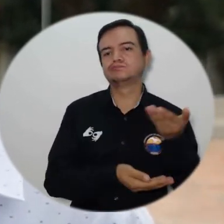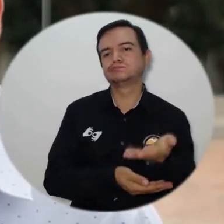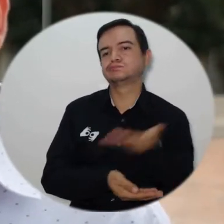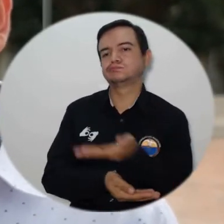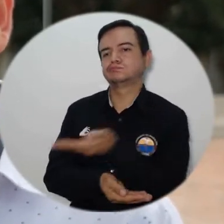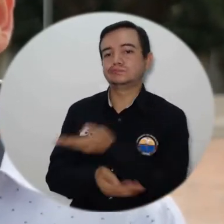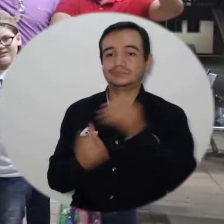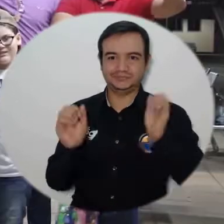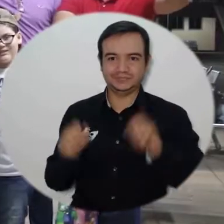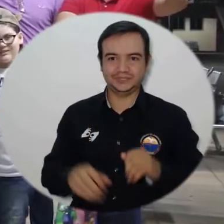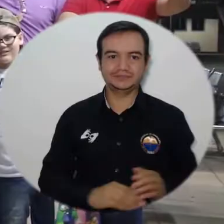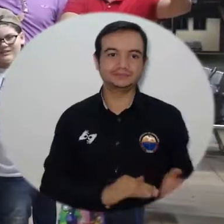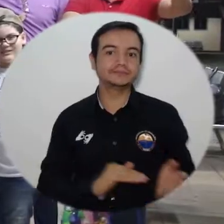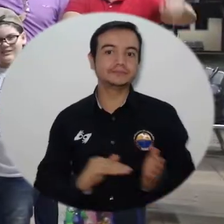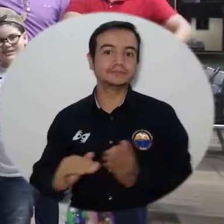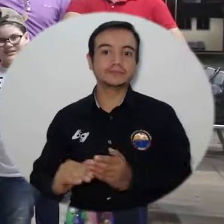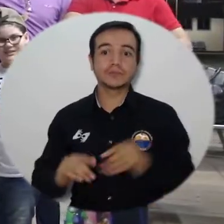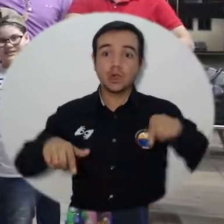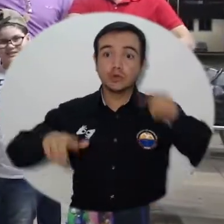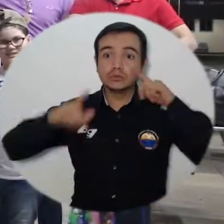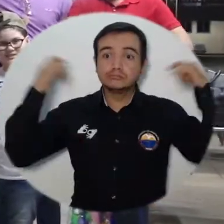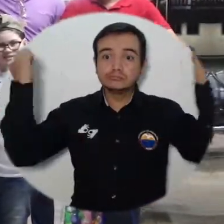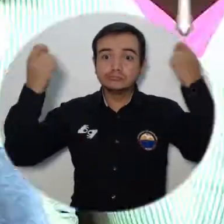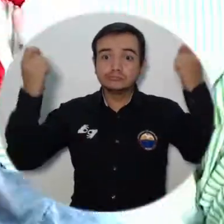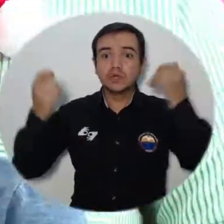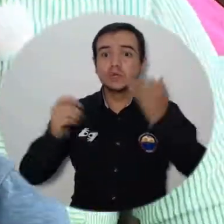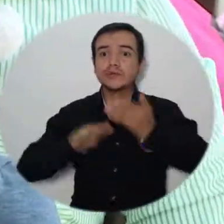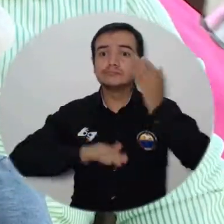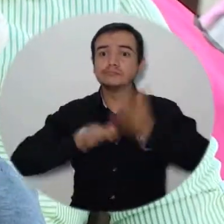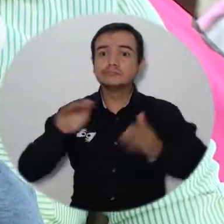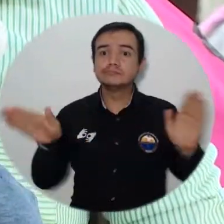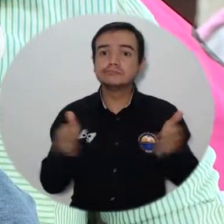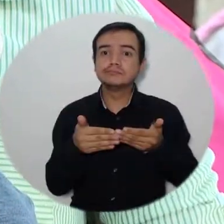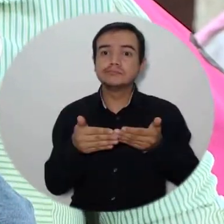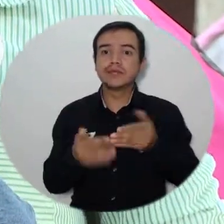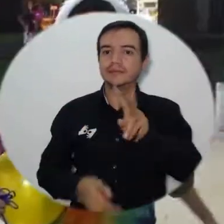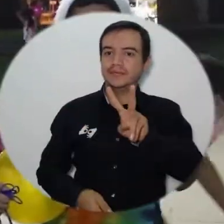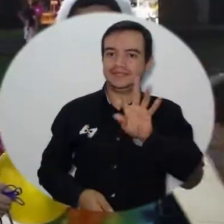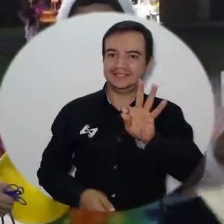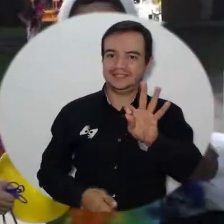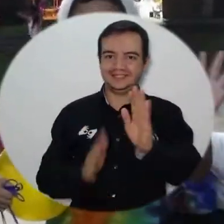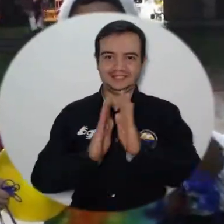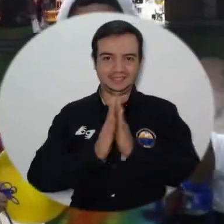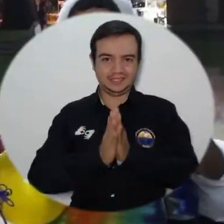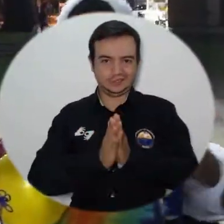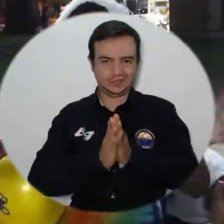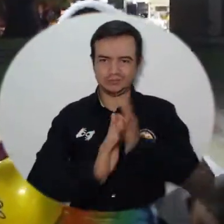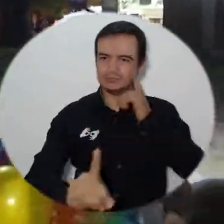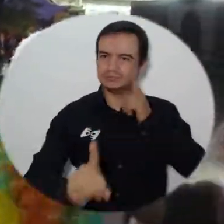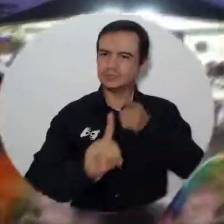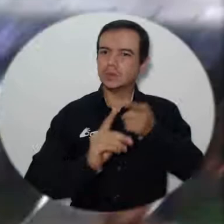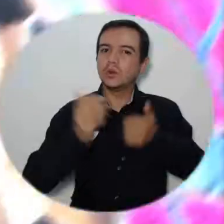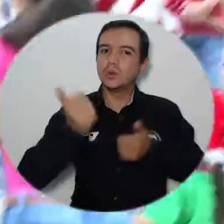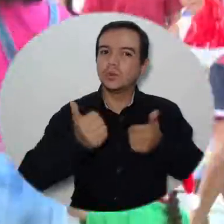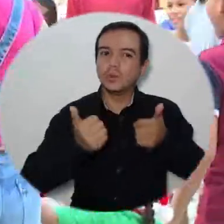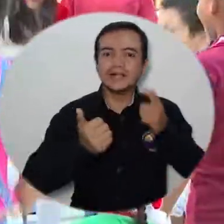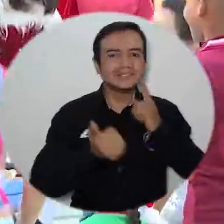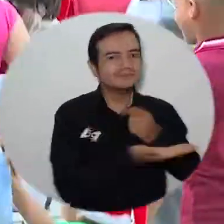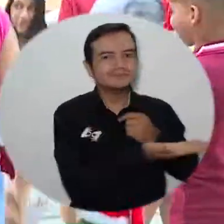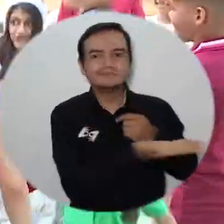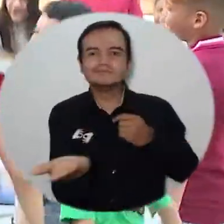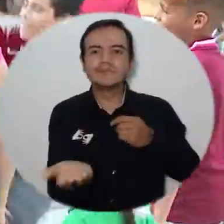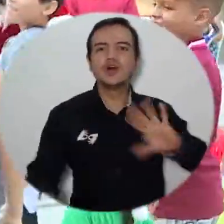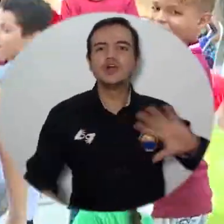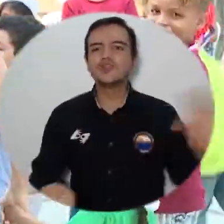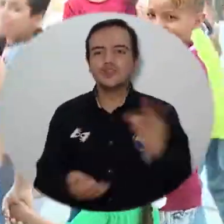personas nos quieran hacer llegar. La campaña que se extenderá hasta el próximo 23 de diciembre pretende incentivar la participación y el